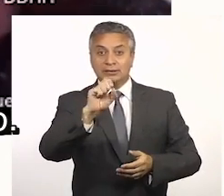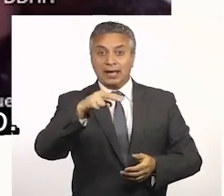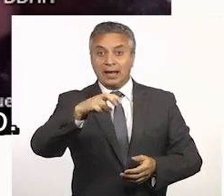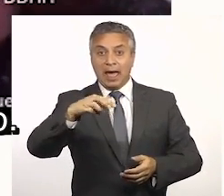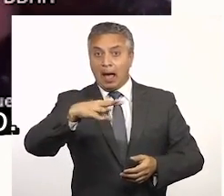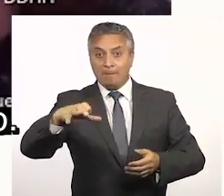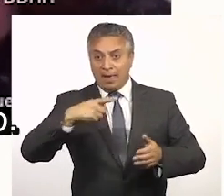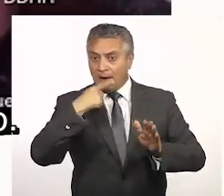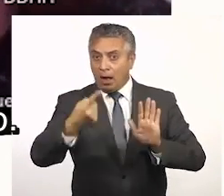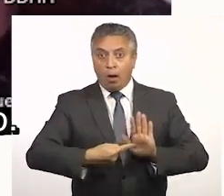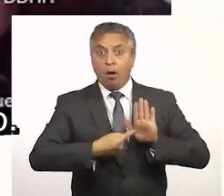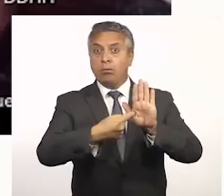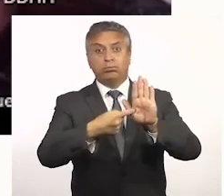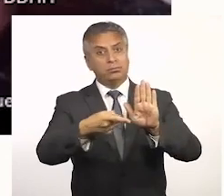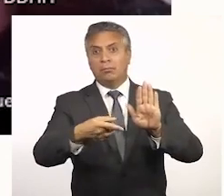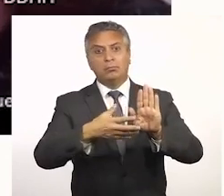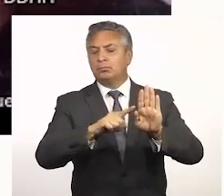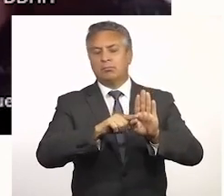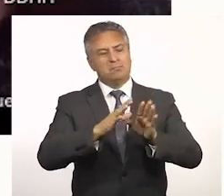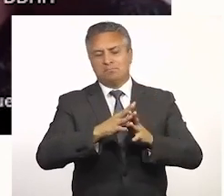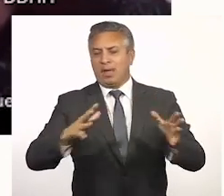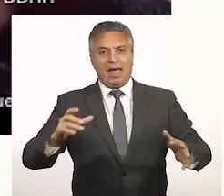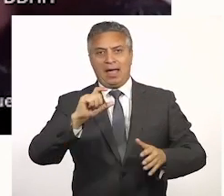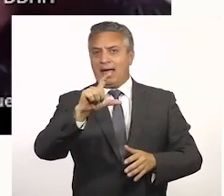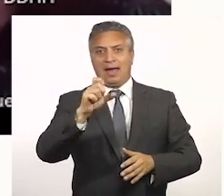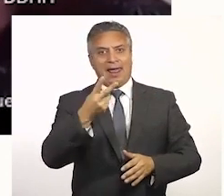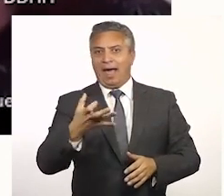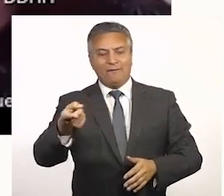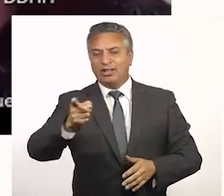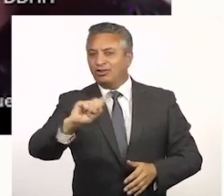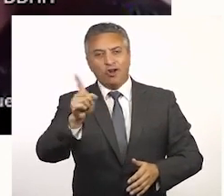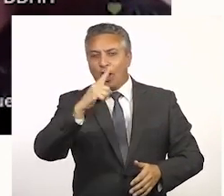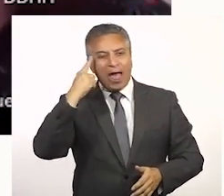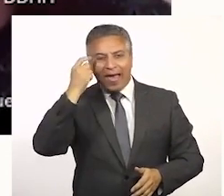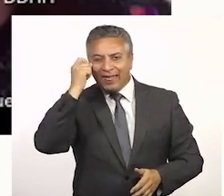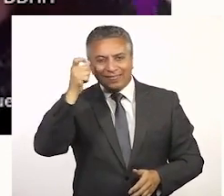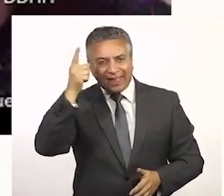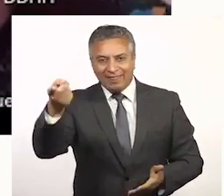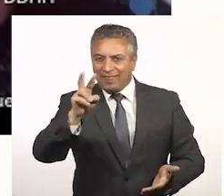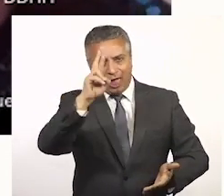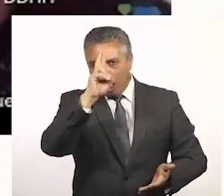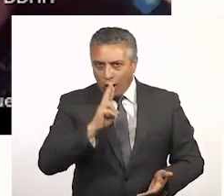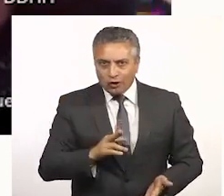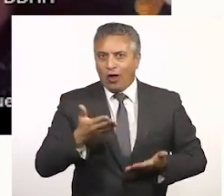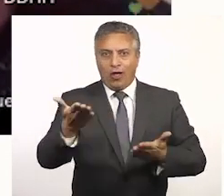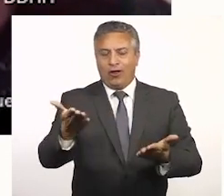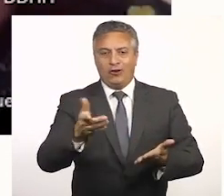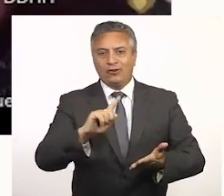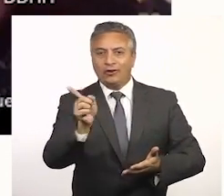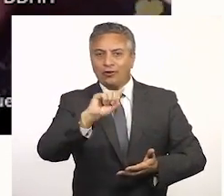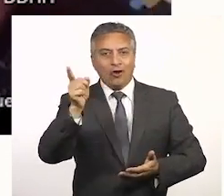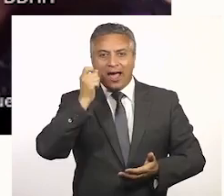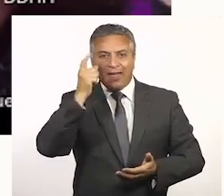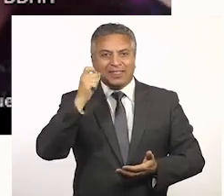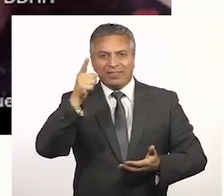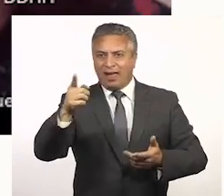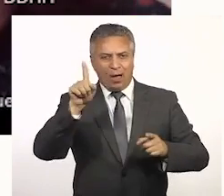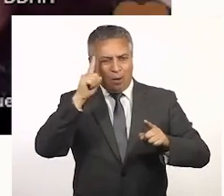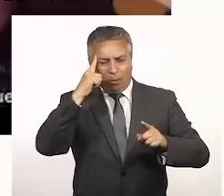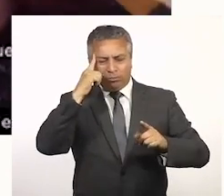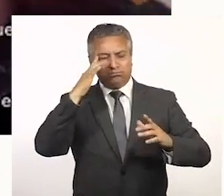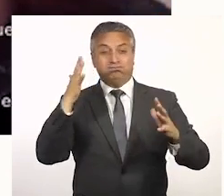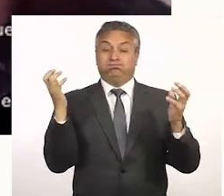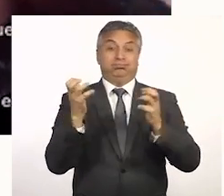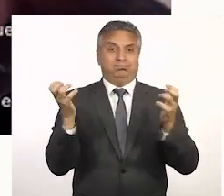y el comunicado que saca Sename hace aún más grave la situación porque en el fondo es como no entender el rol y no entender